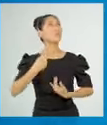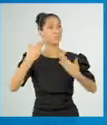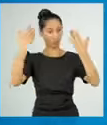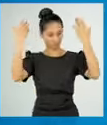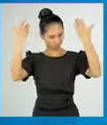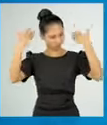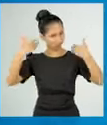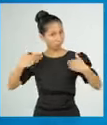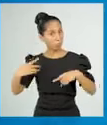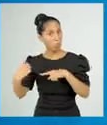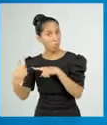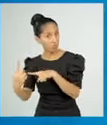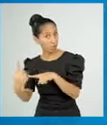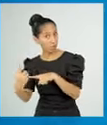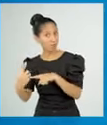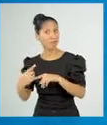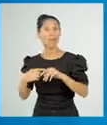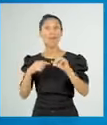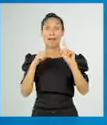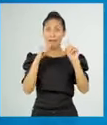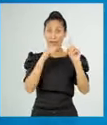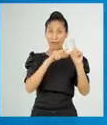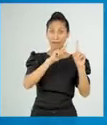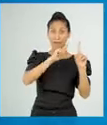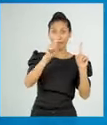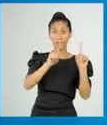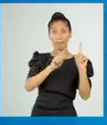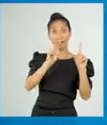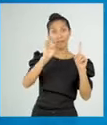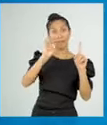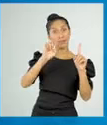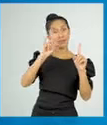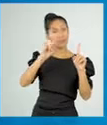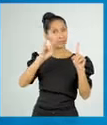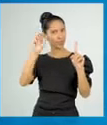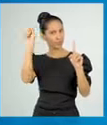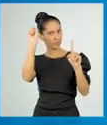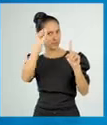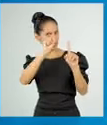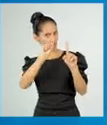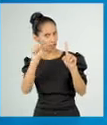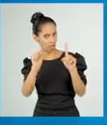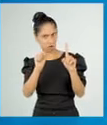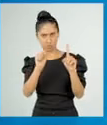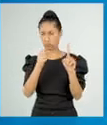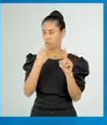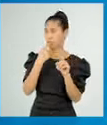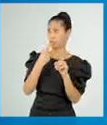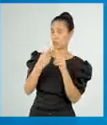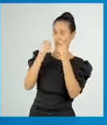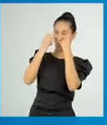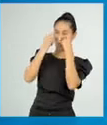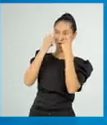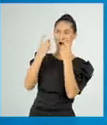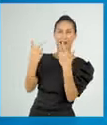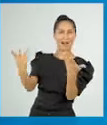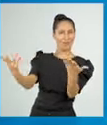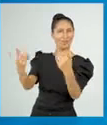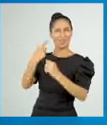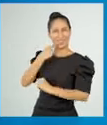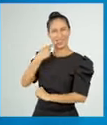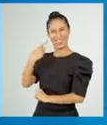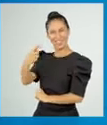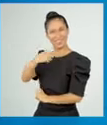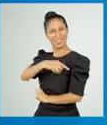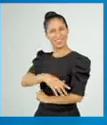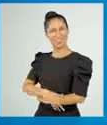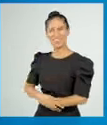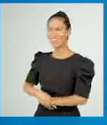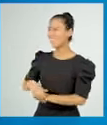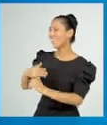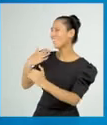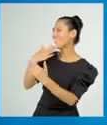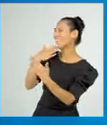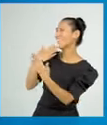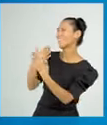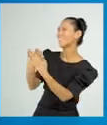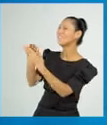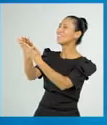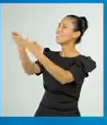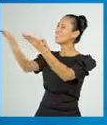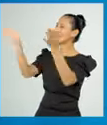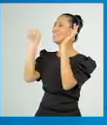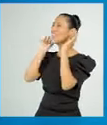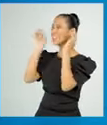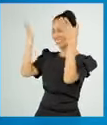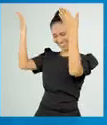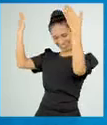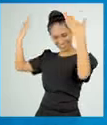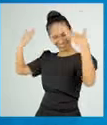Complacido, Zeus quiso añadir a todos los dones el suyo, así que le dijo Oh, graciosa doncella,